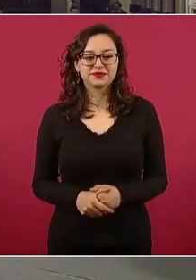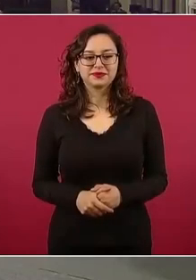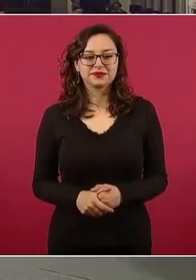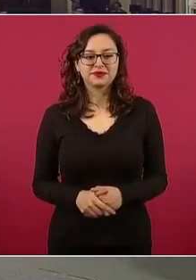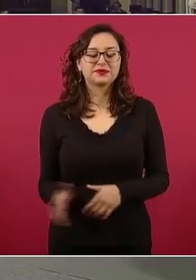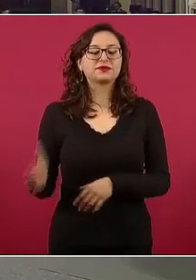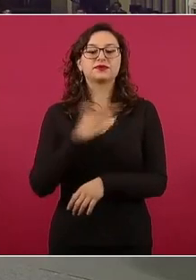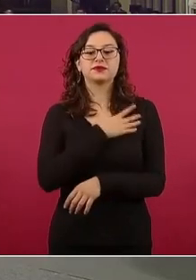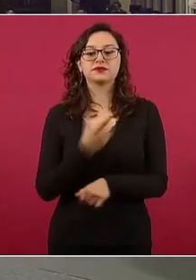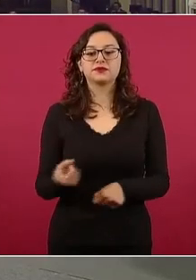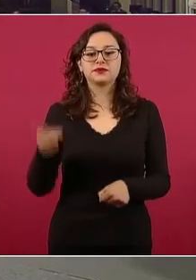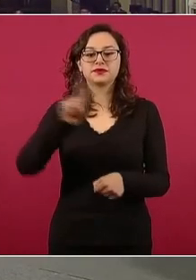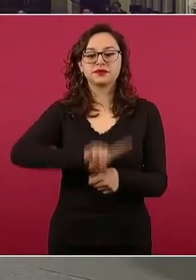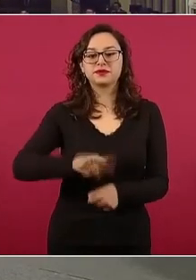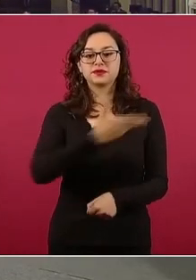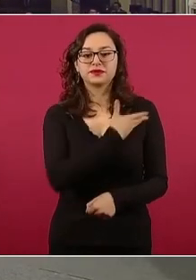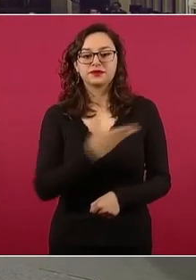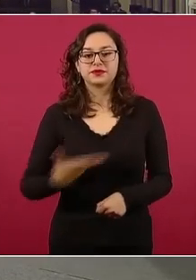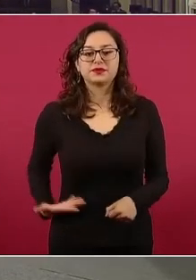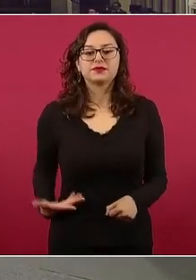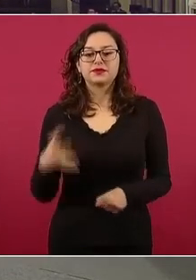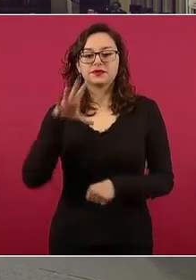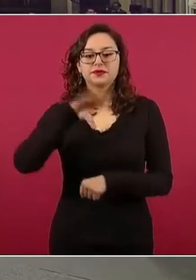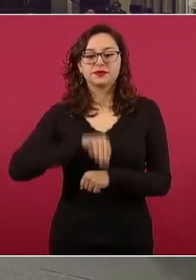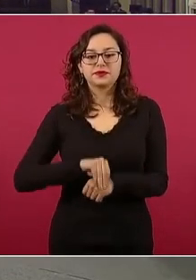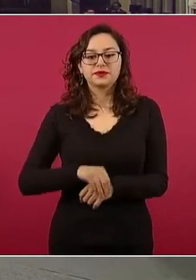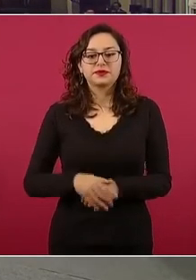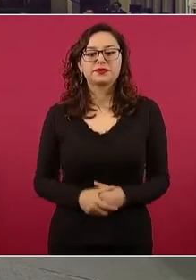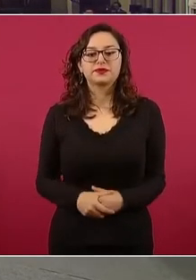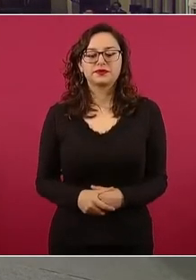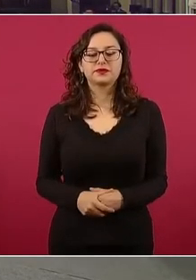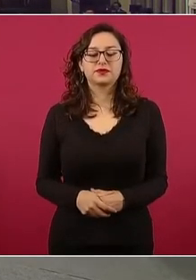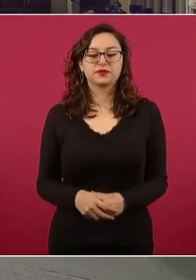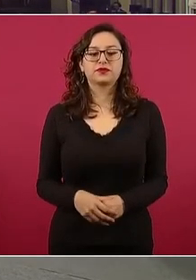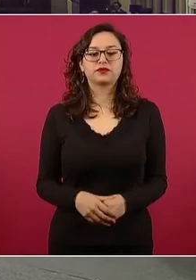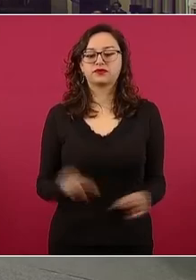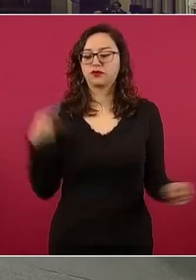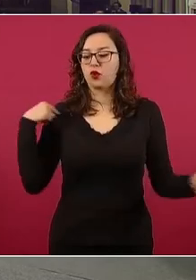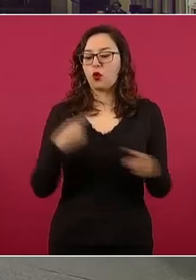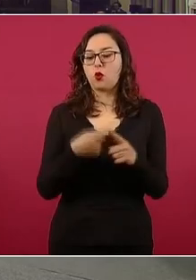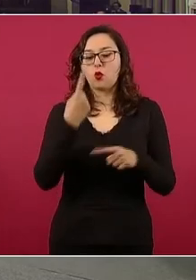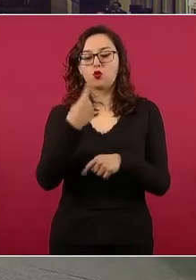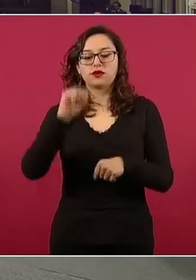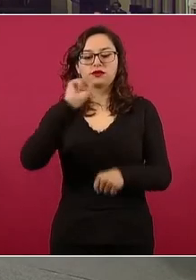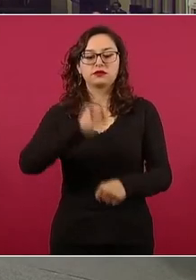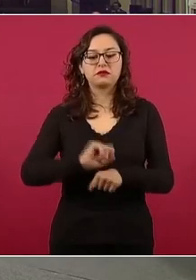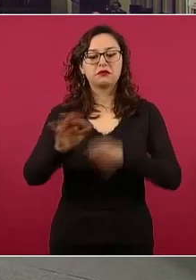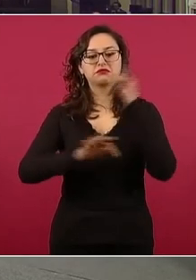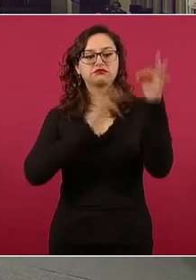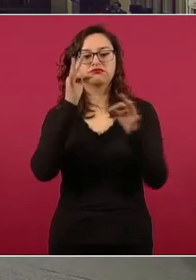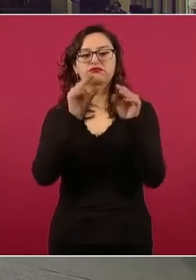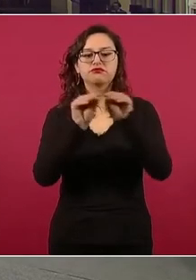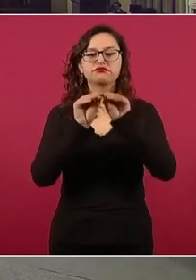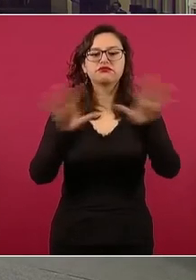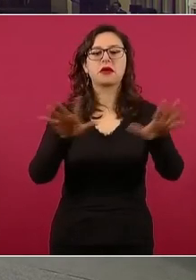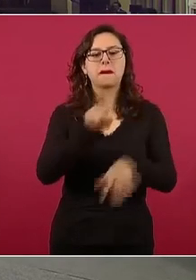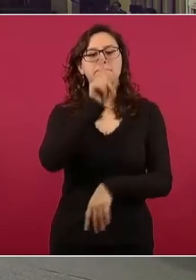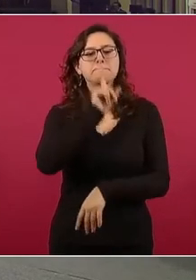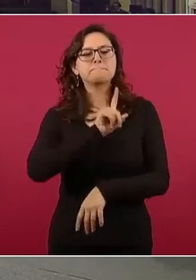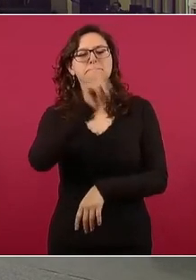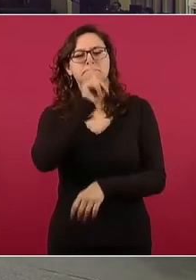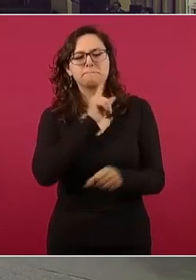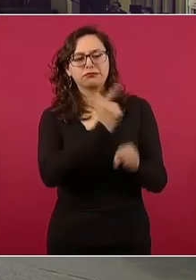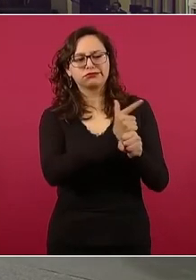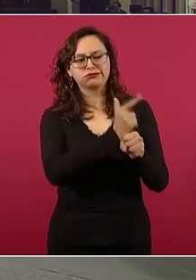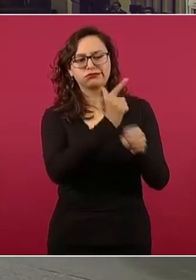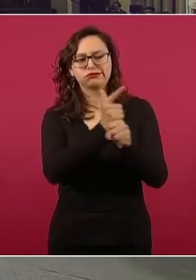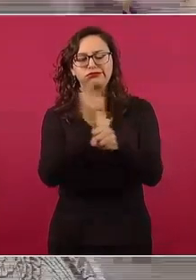Buenos días, señor presidente, con su permiso. Este es el ¿Quién es quién en las mentiras de la semana del 27 de julio